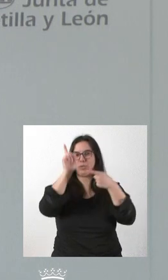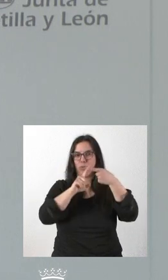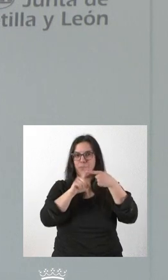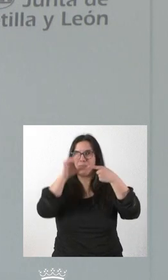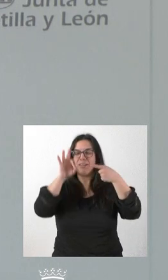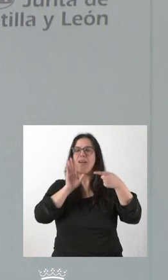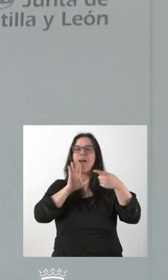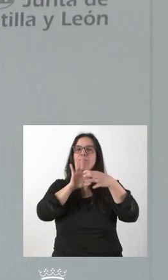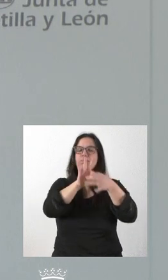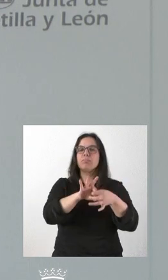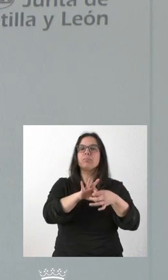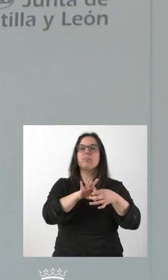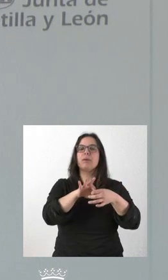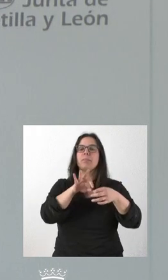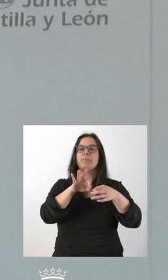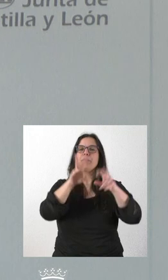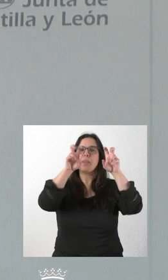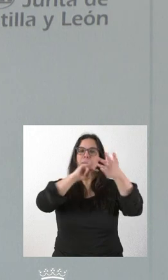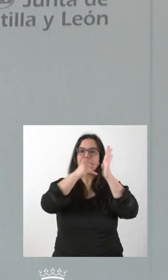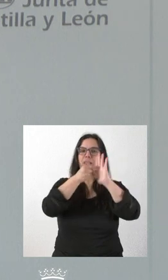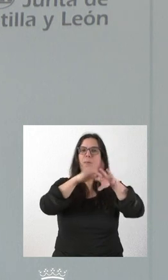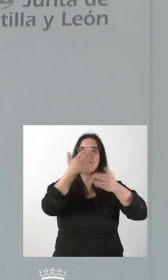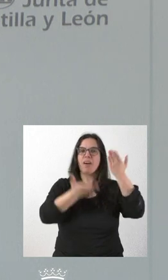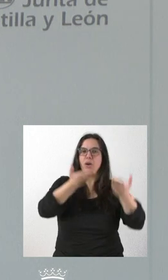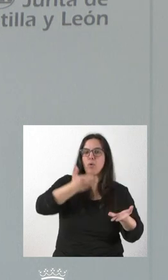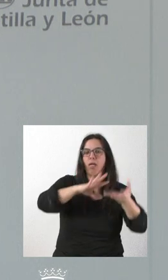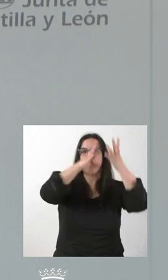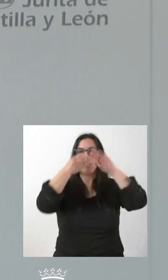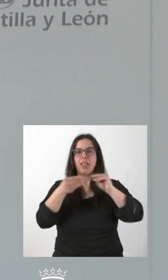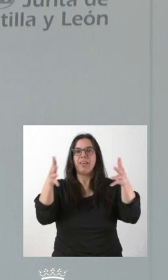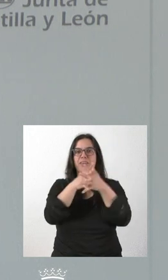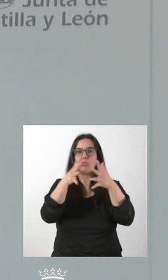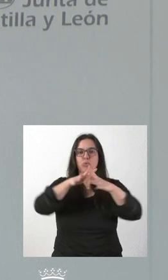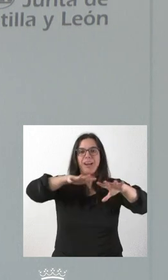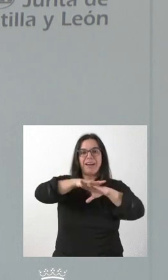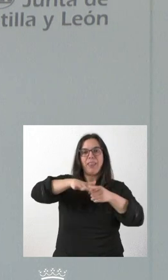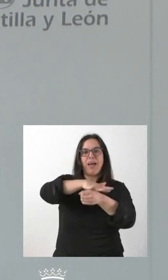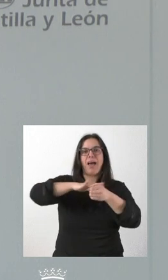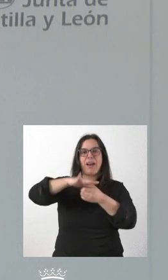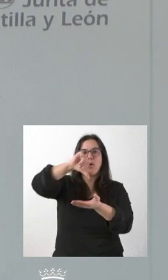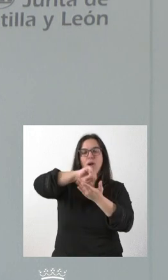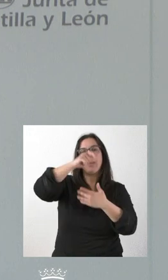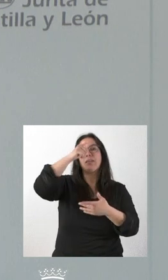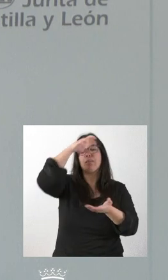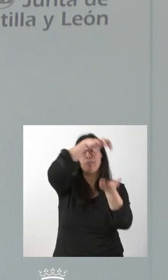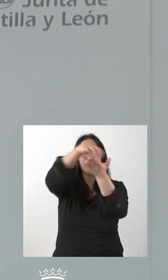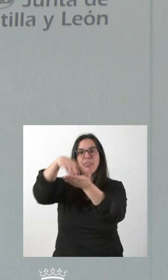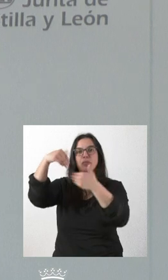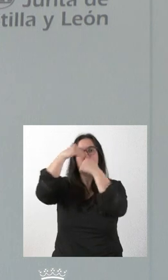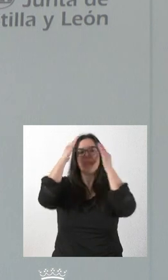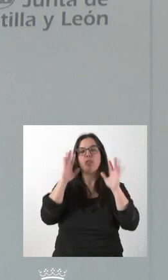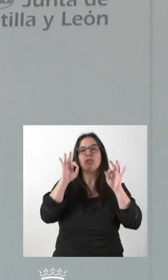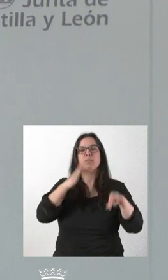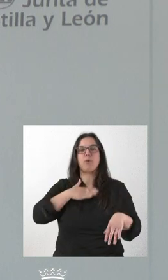es el que se refiere a la dirección técnica para evaluar y adecuar infraestructuras de la red de área local para centros asistenciales de la